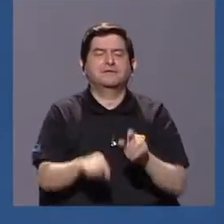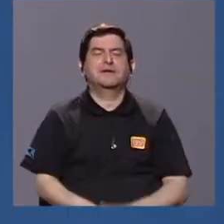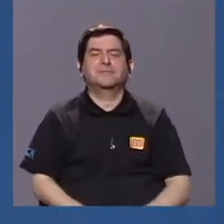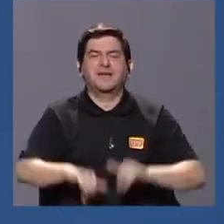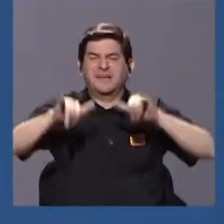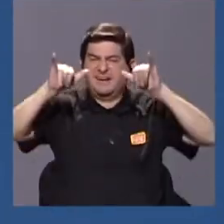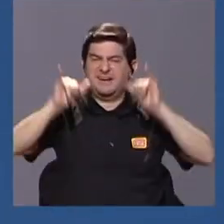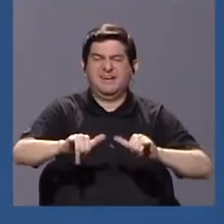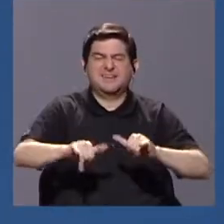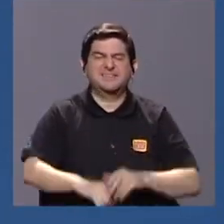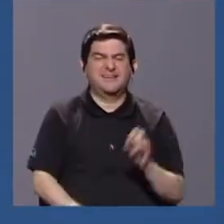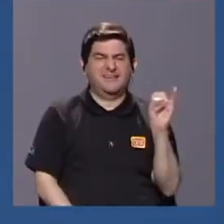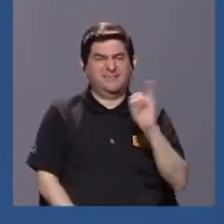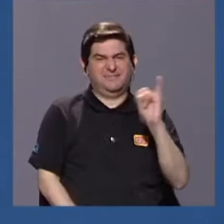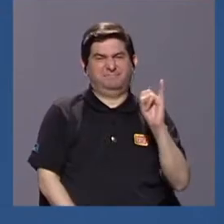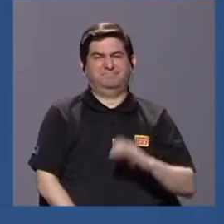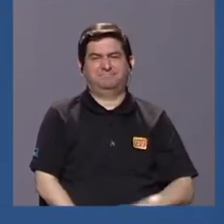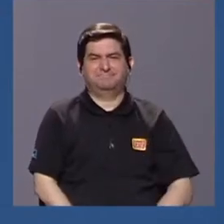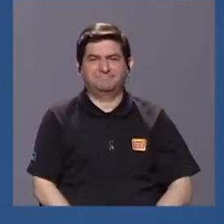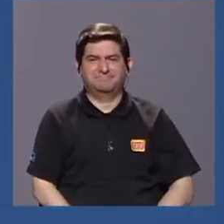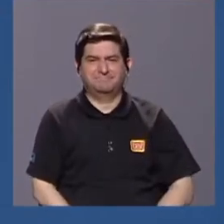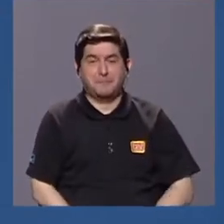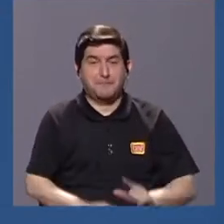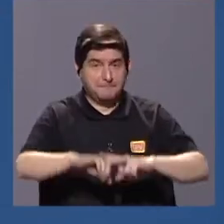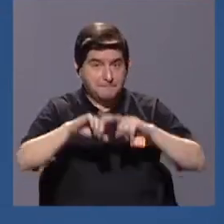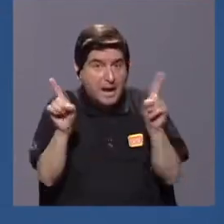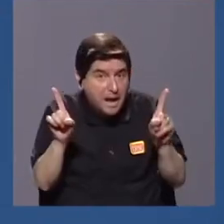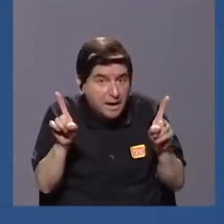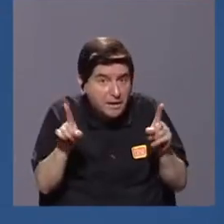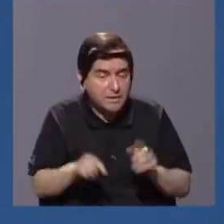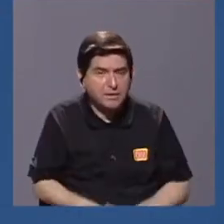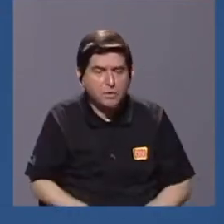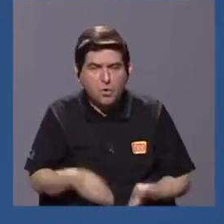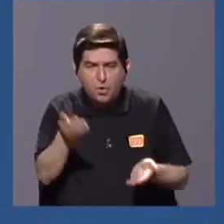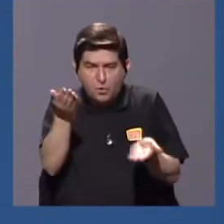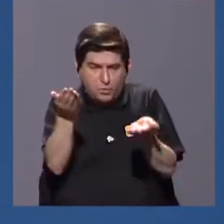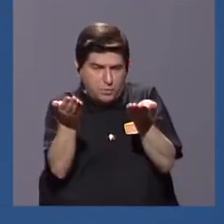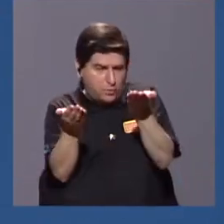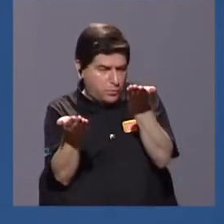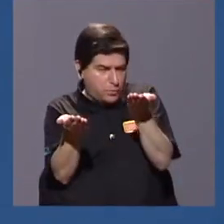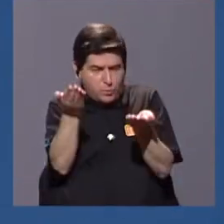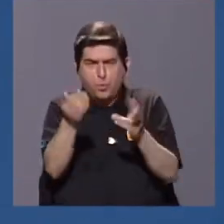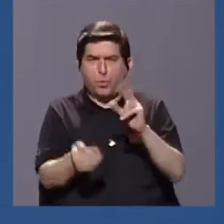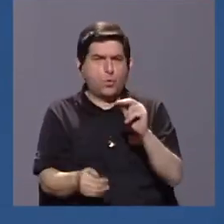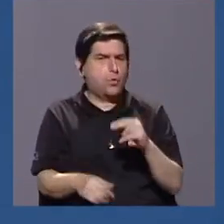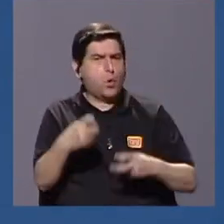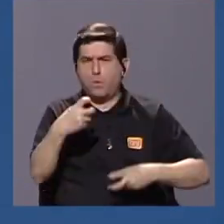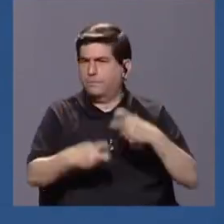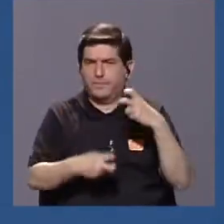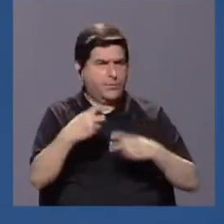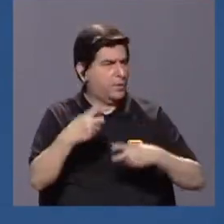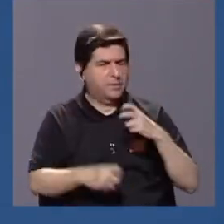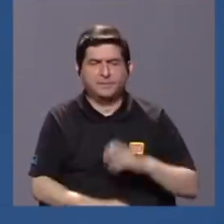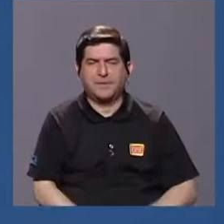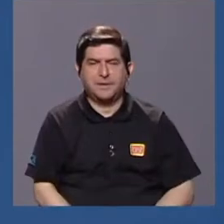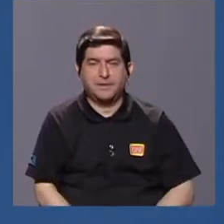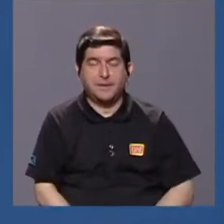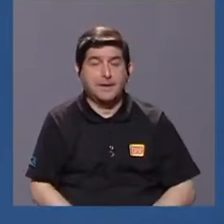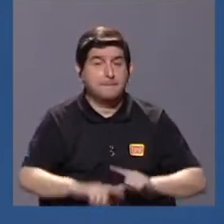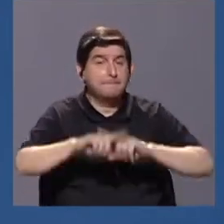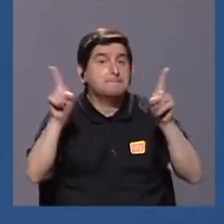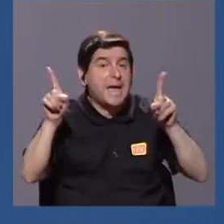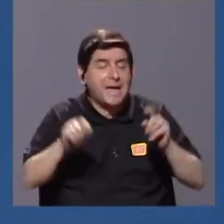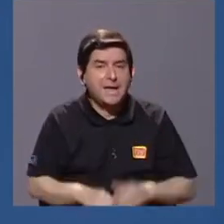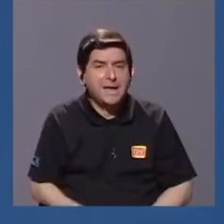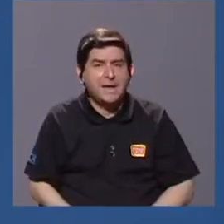el mantenimiento de agentes infecciosos. Sin embargo, cuando están en equilibrio no debería ser un problema. El problema es